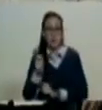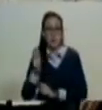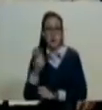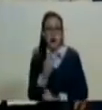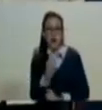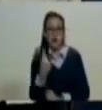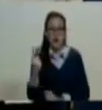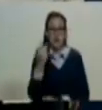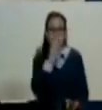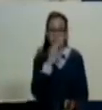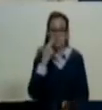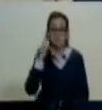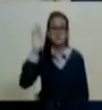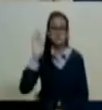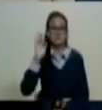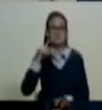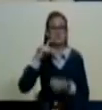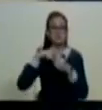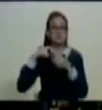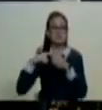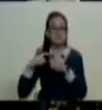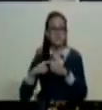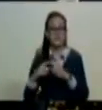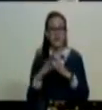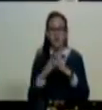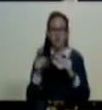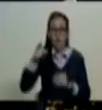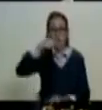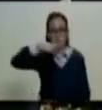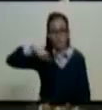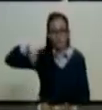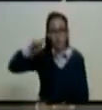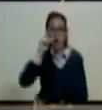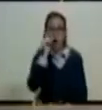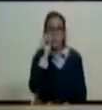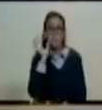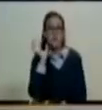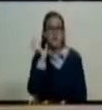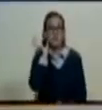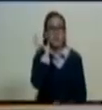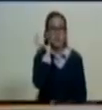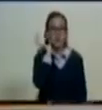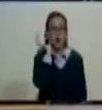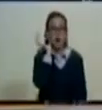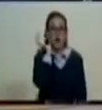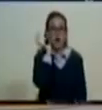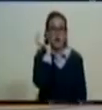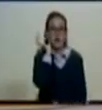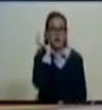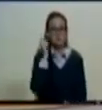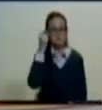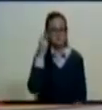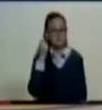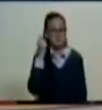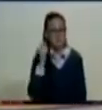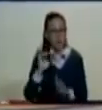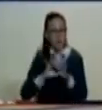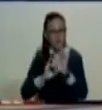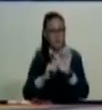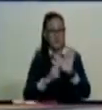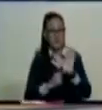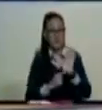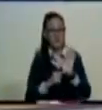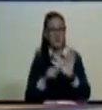Rodríguez. Distinguidos y virtuosos hombres y mujeres constituyentes que fueron